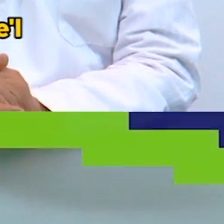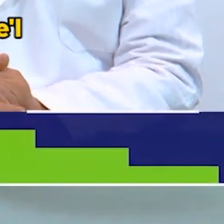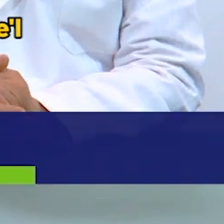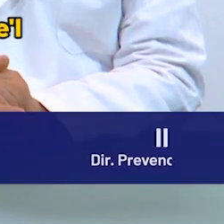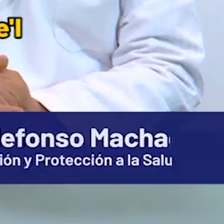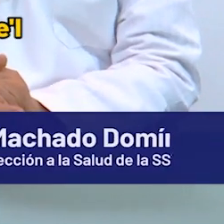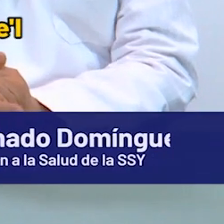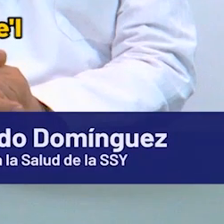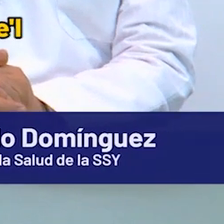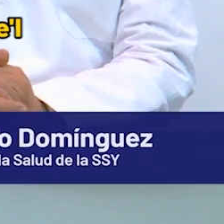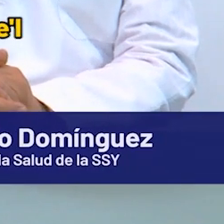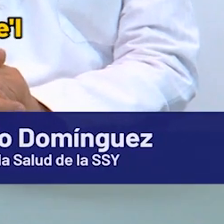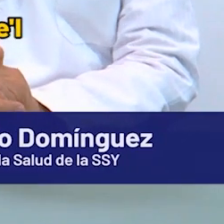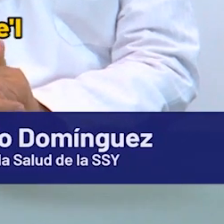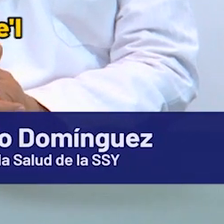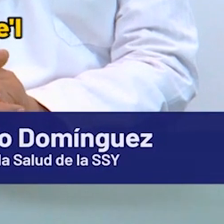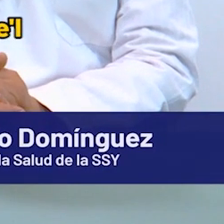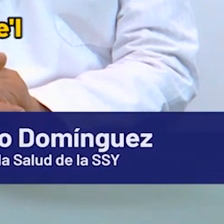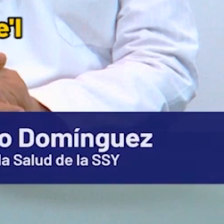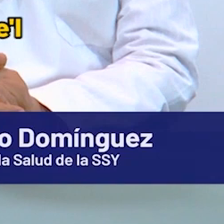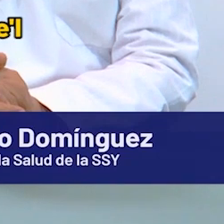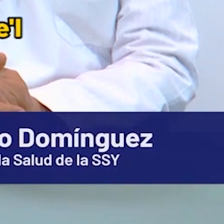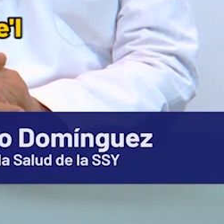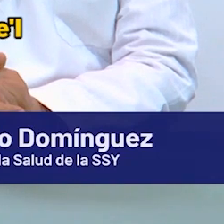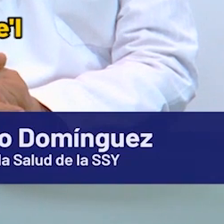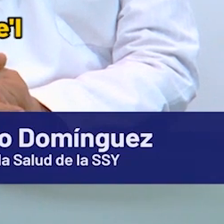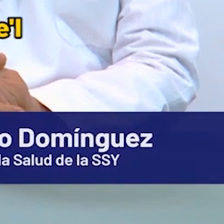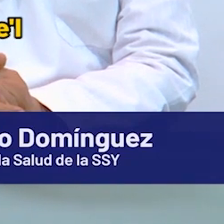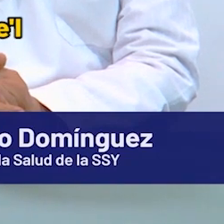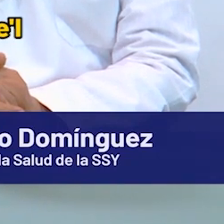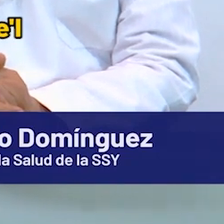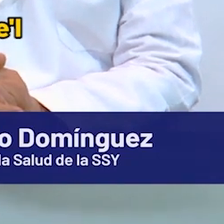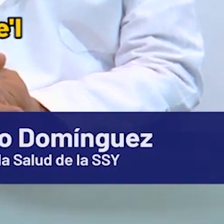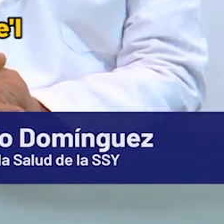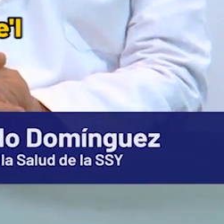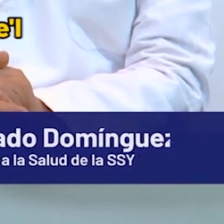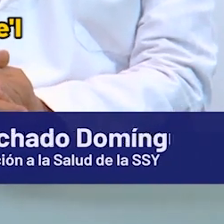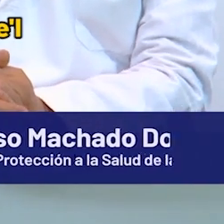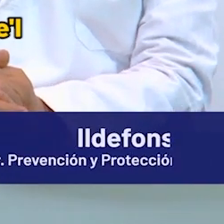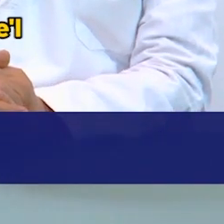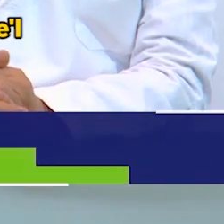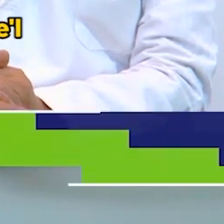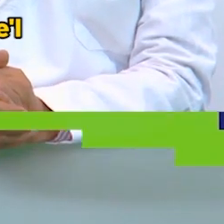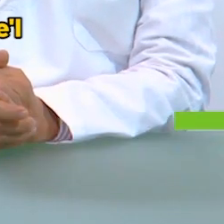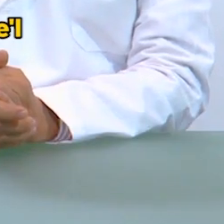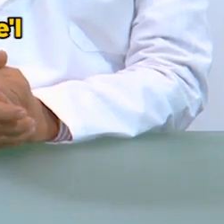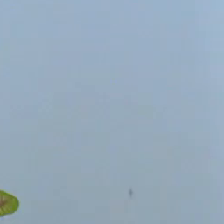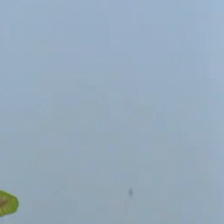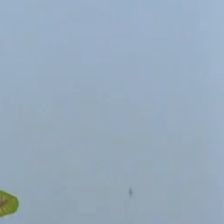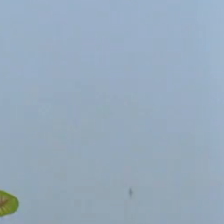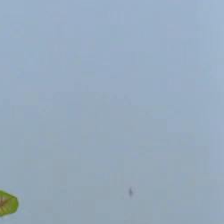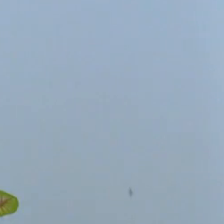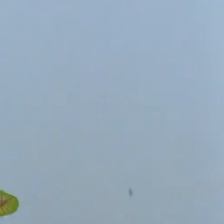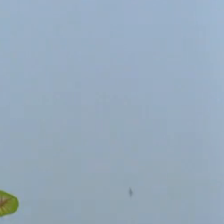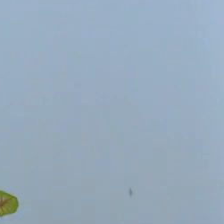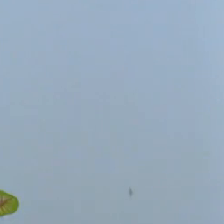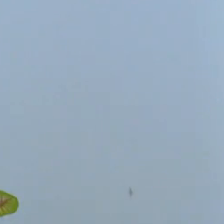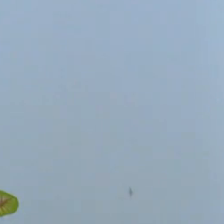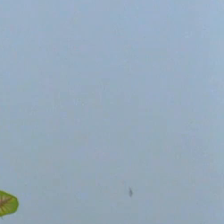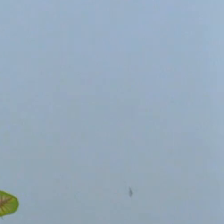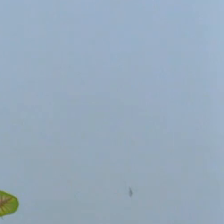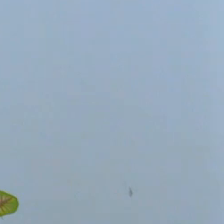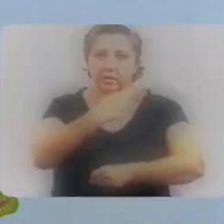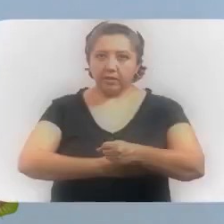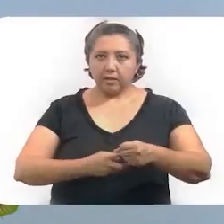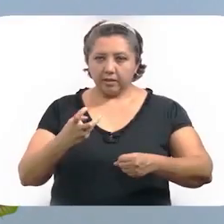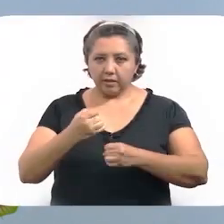Buenas tardes, en este momento daremos la información diaria relacionada con el COVID-19. Doctor Isaac, por favor. Gracias, doctor Machado. Buenas